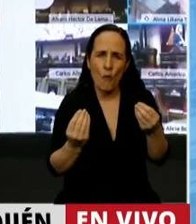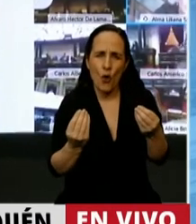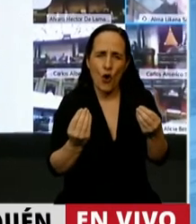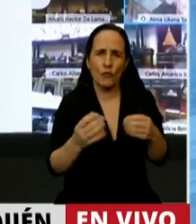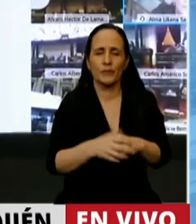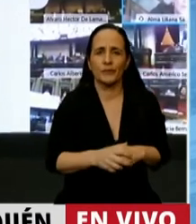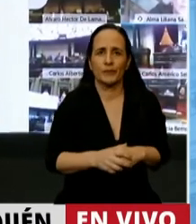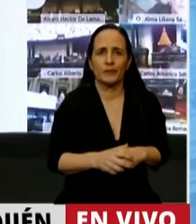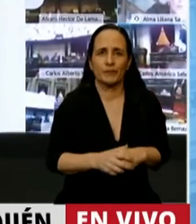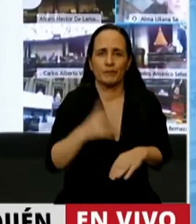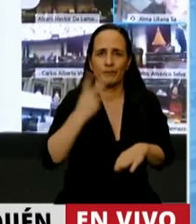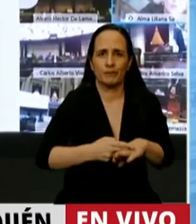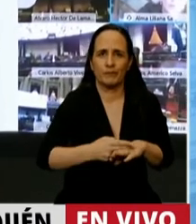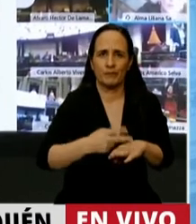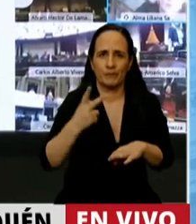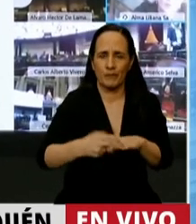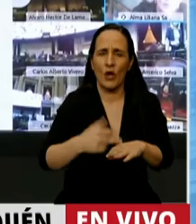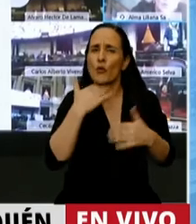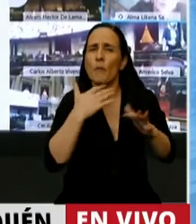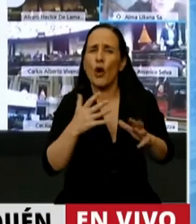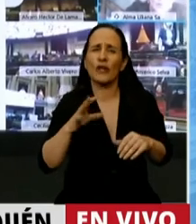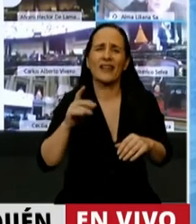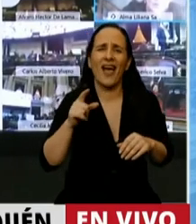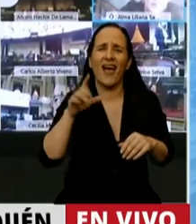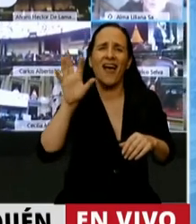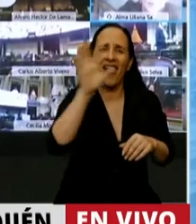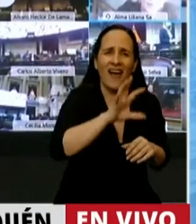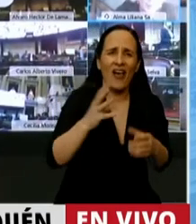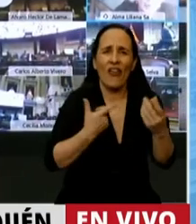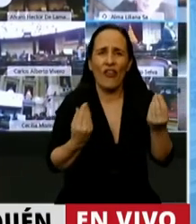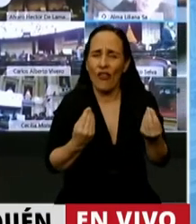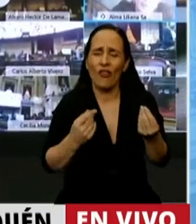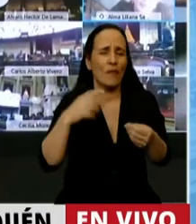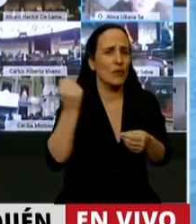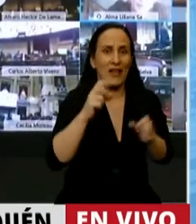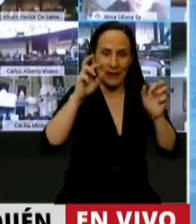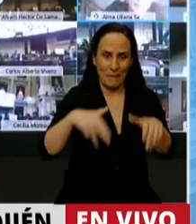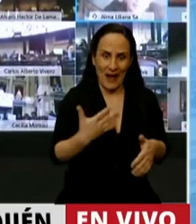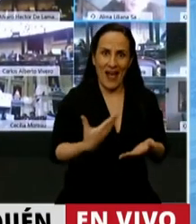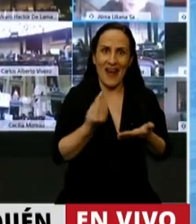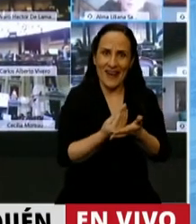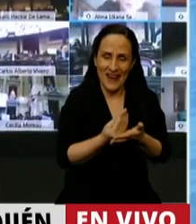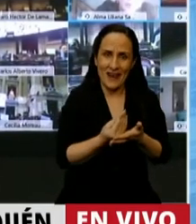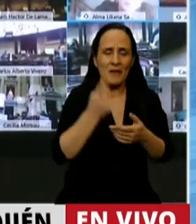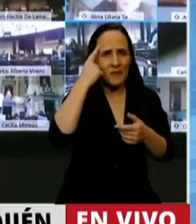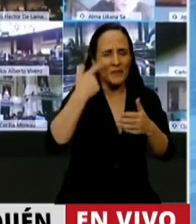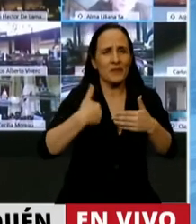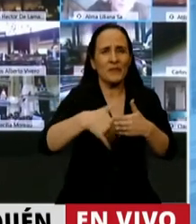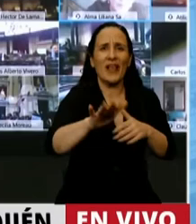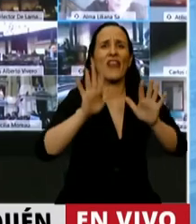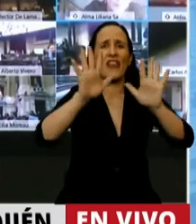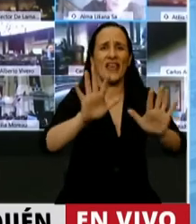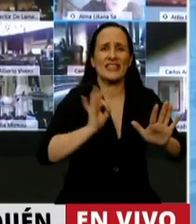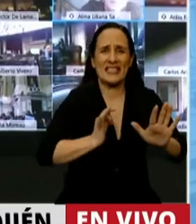historiales. Unirnos detrás de una política de Estado a abrazar para los próximos 10 años